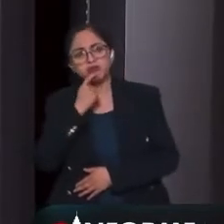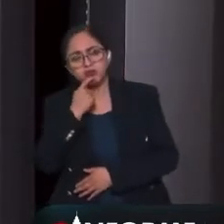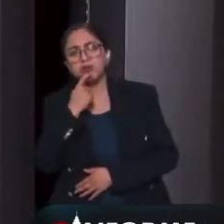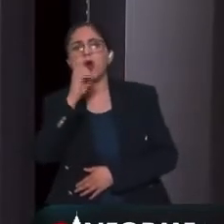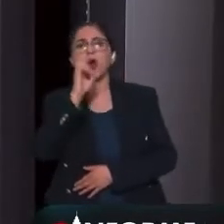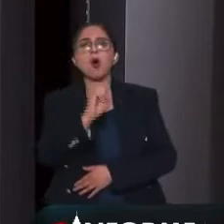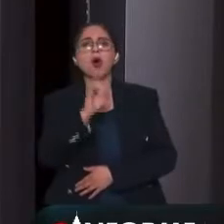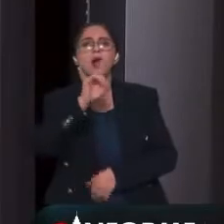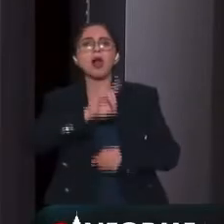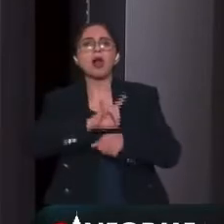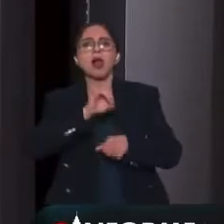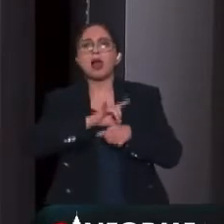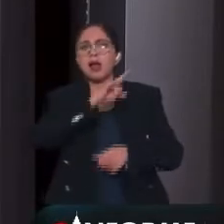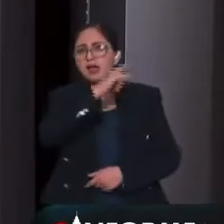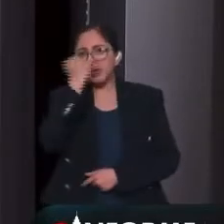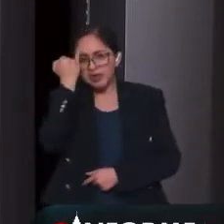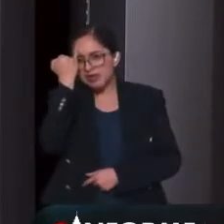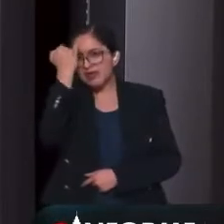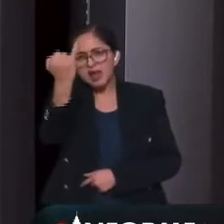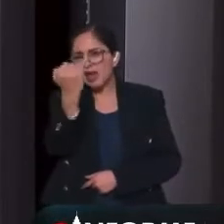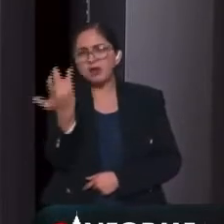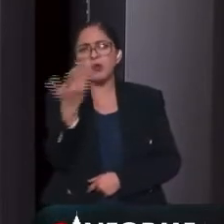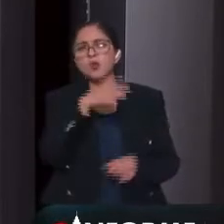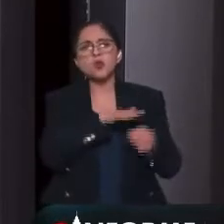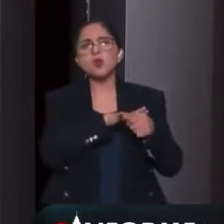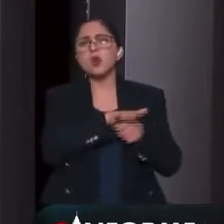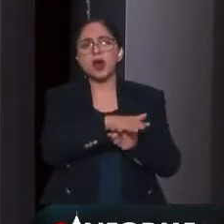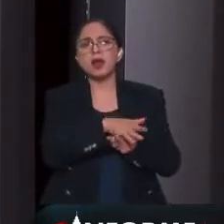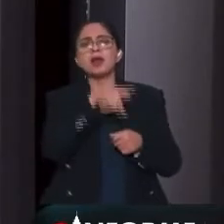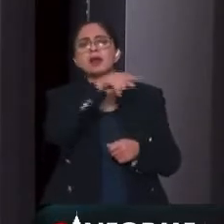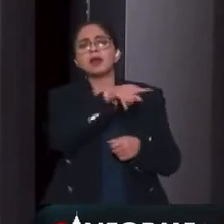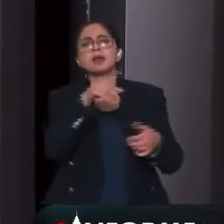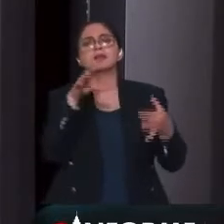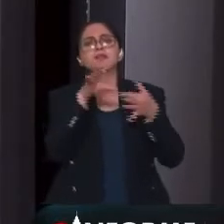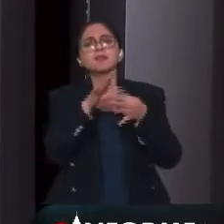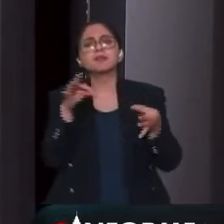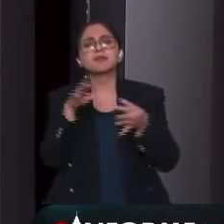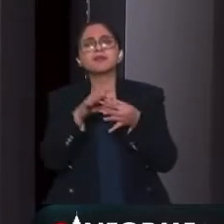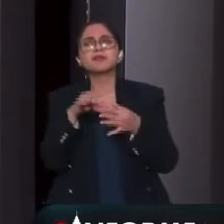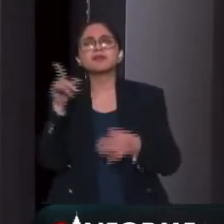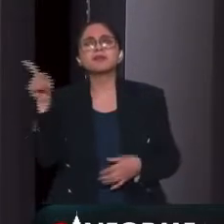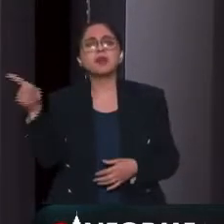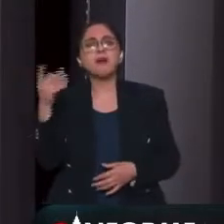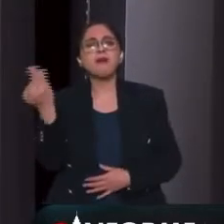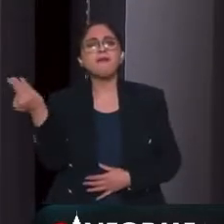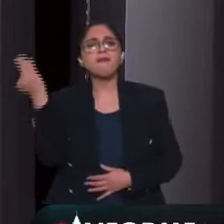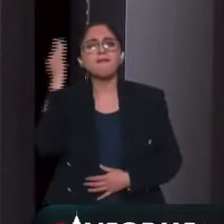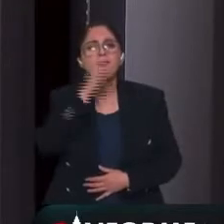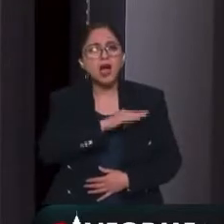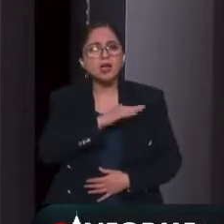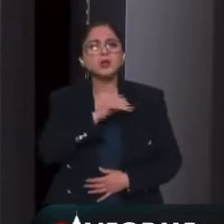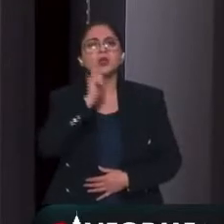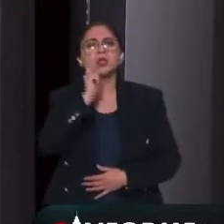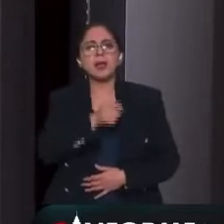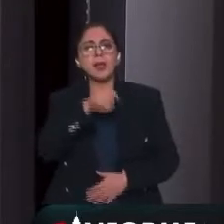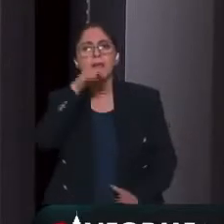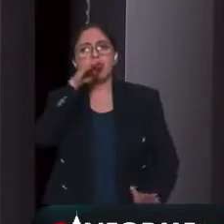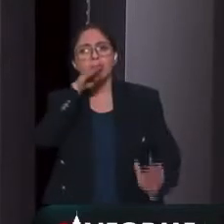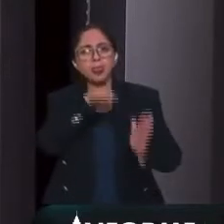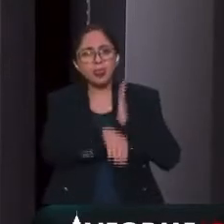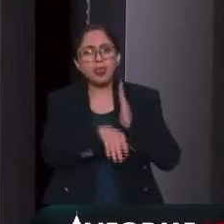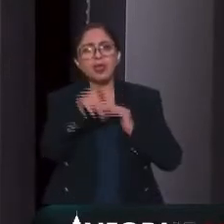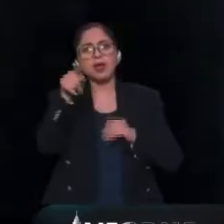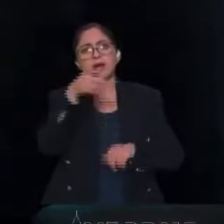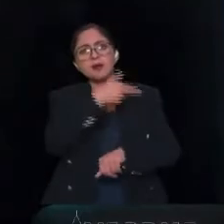percepciones. Entonces, la más importante es la narrativa que tiene que ver con un falso fracaso de todo este